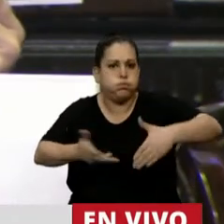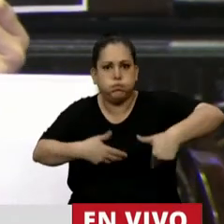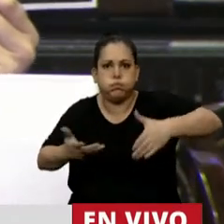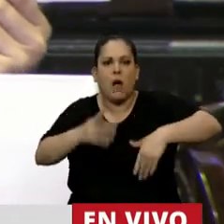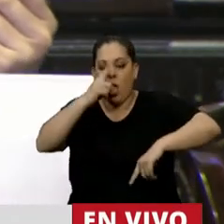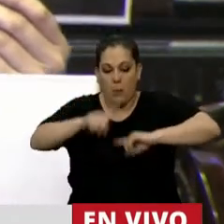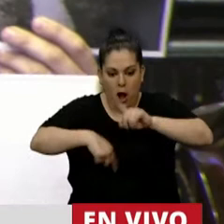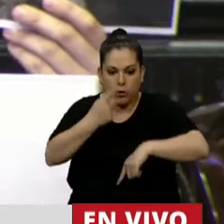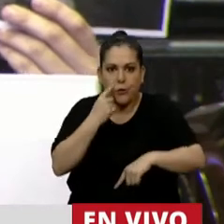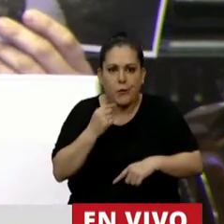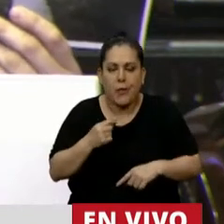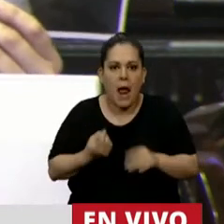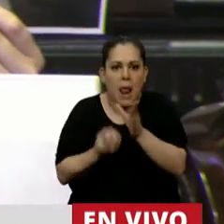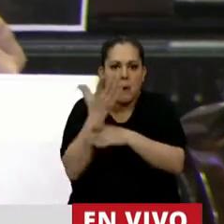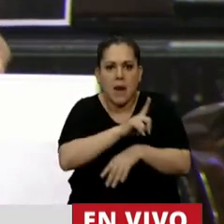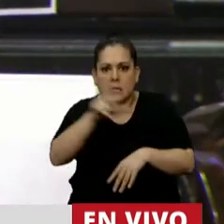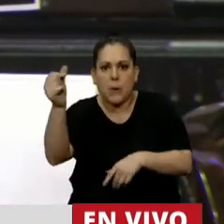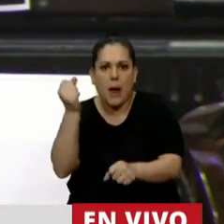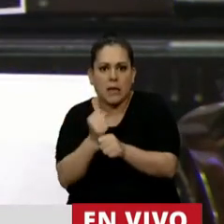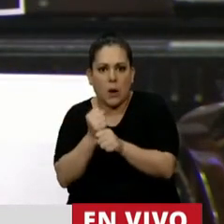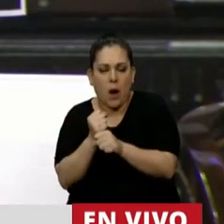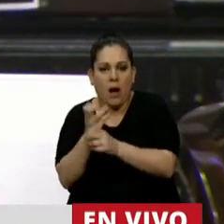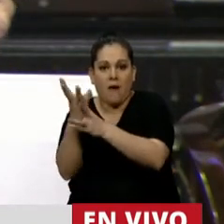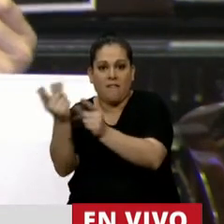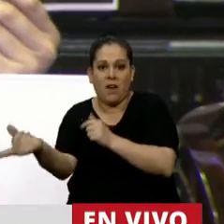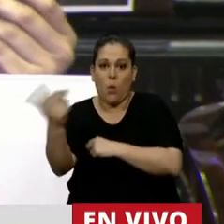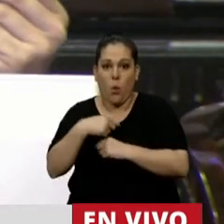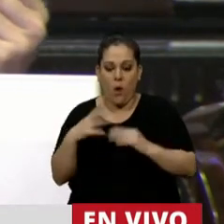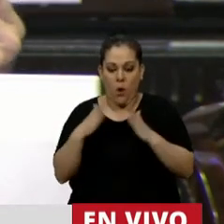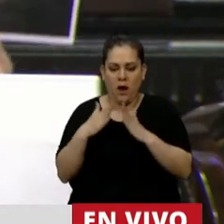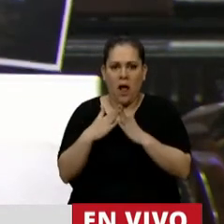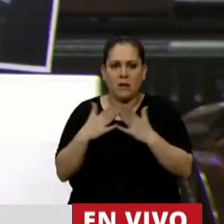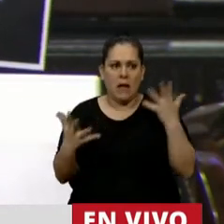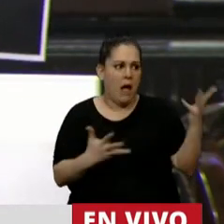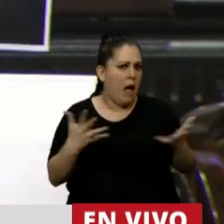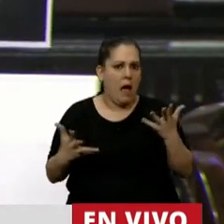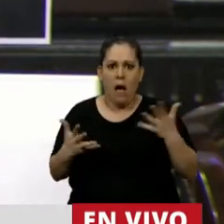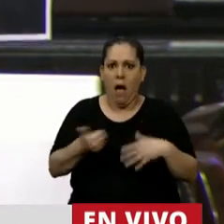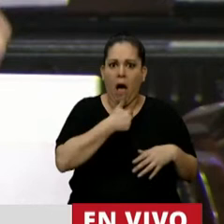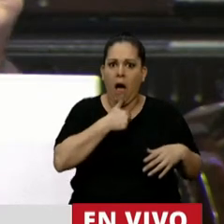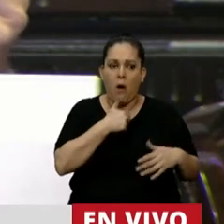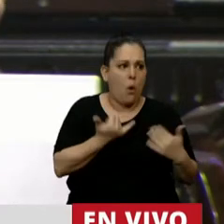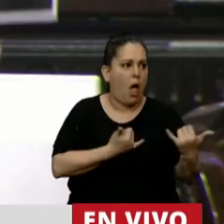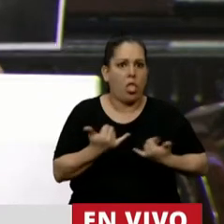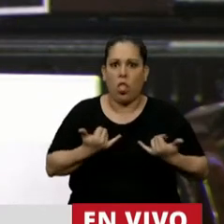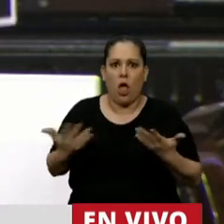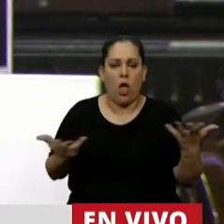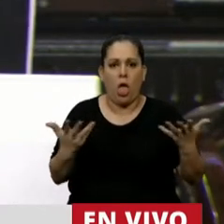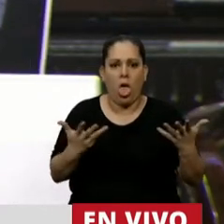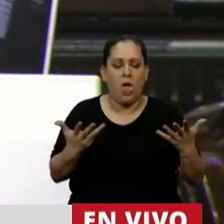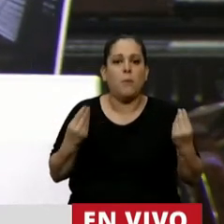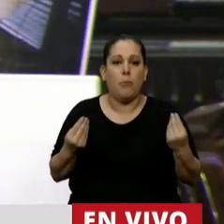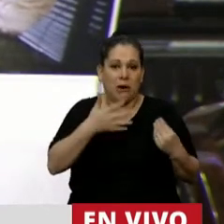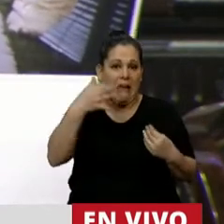ir a trabajar y que cuando vuelven del trabajo tienen que ver de dónde sacan agua porque nuevamente la